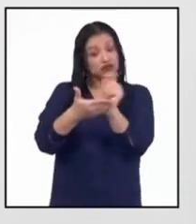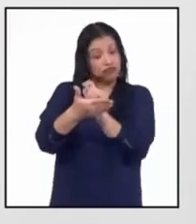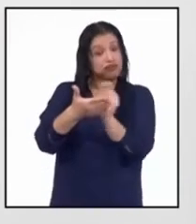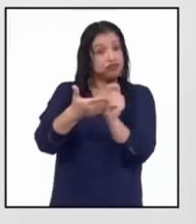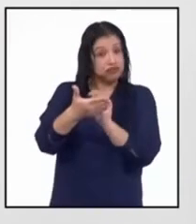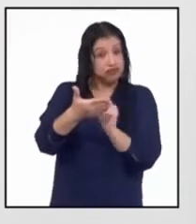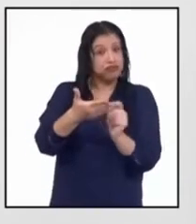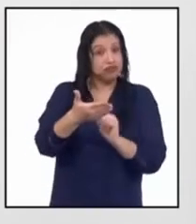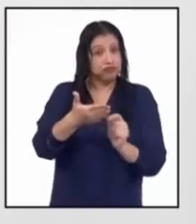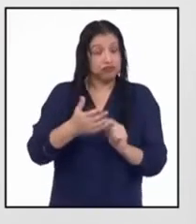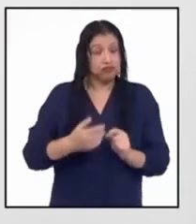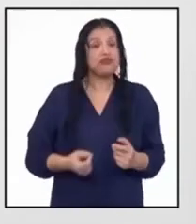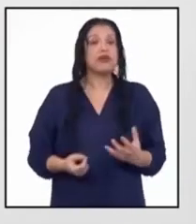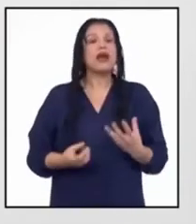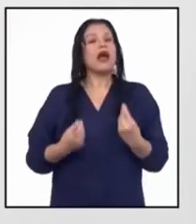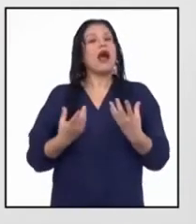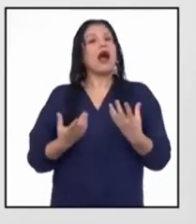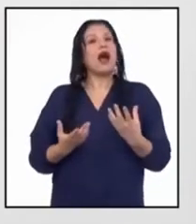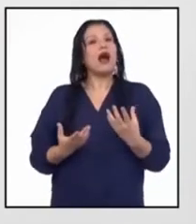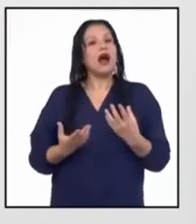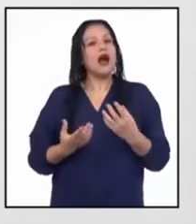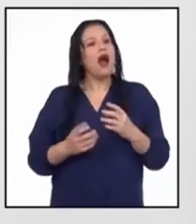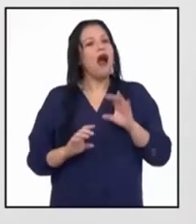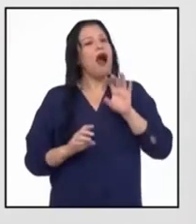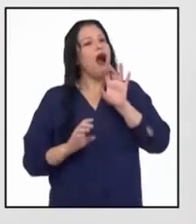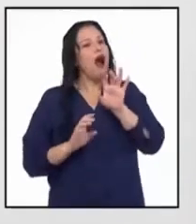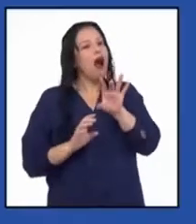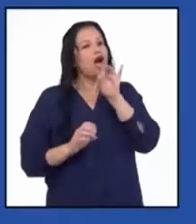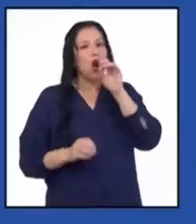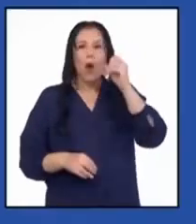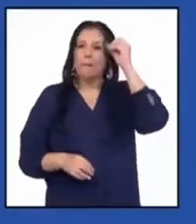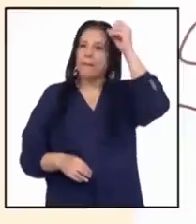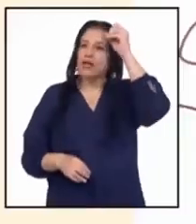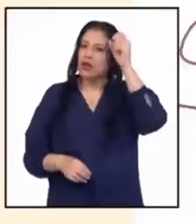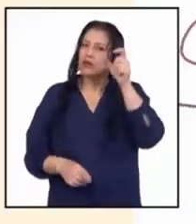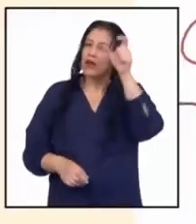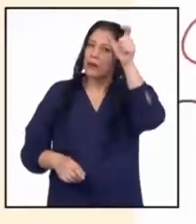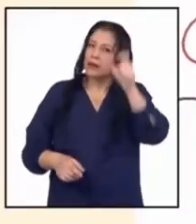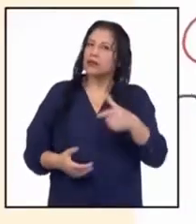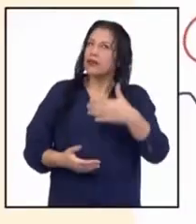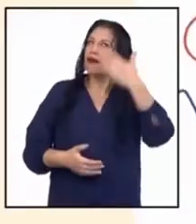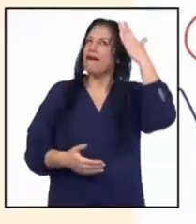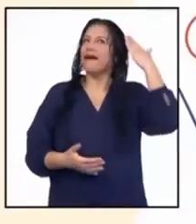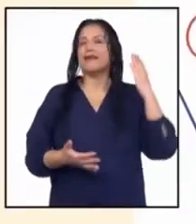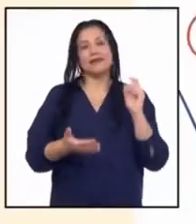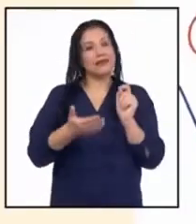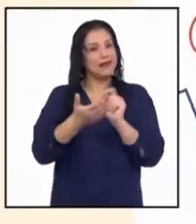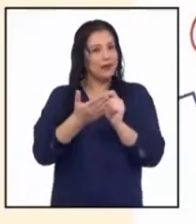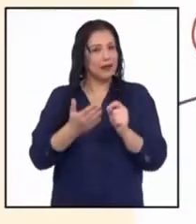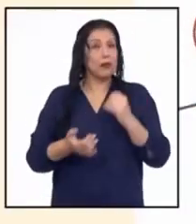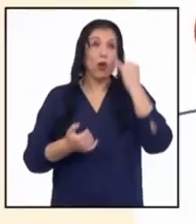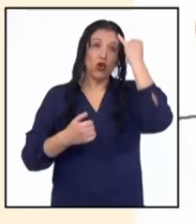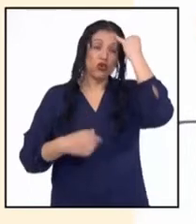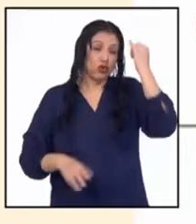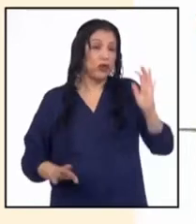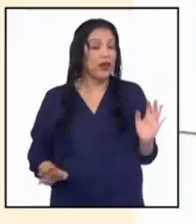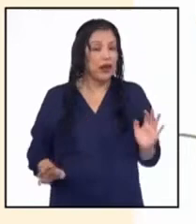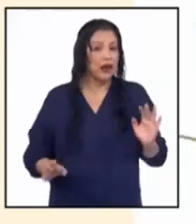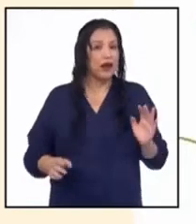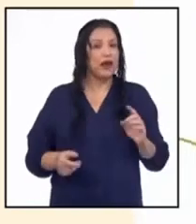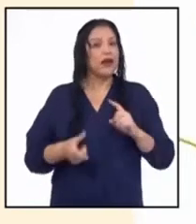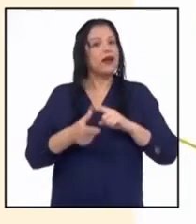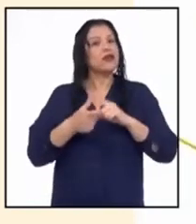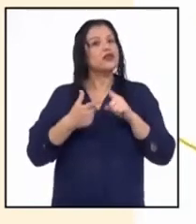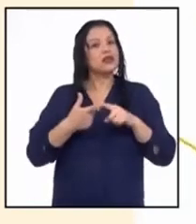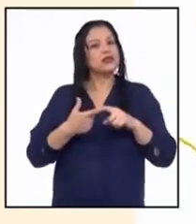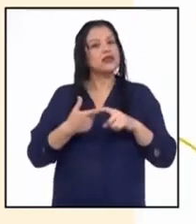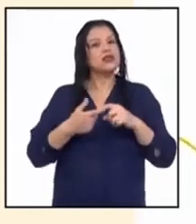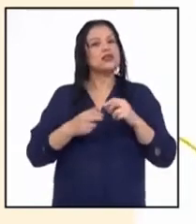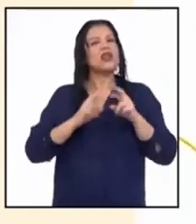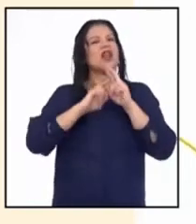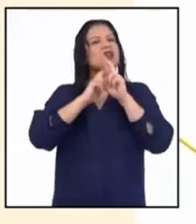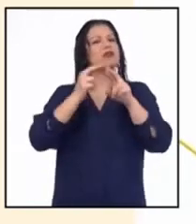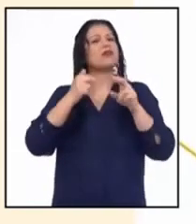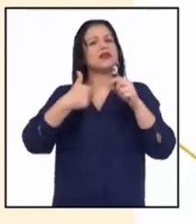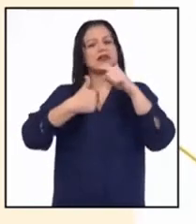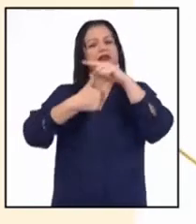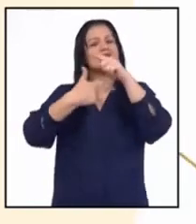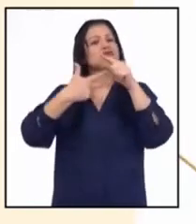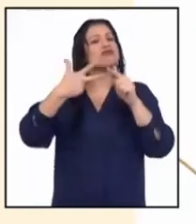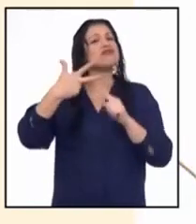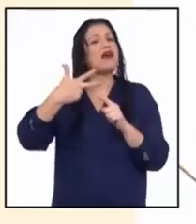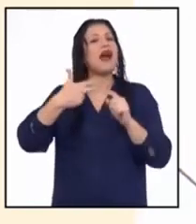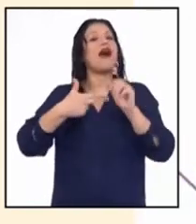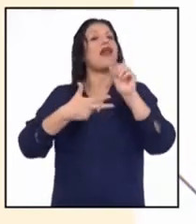han tomado la opinión de esta persona. En otras palabras, la respuesta es la B.